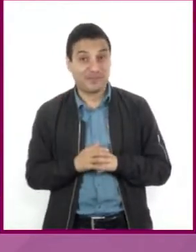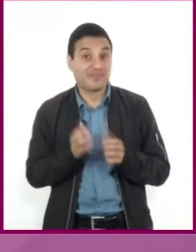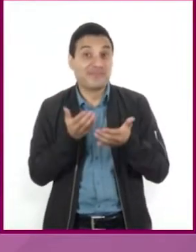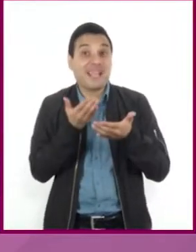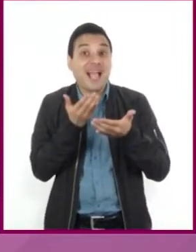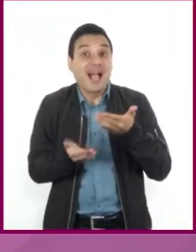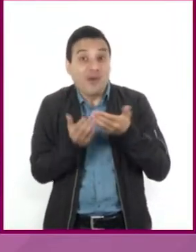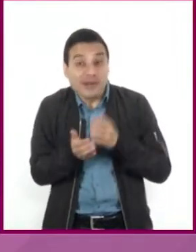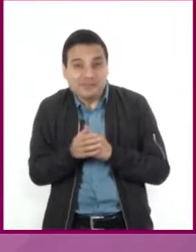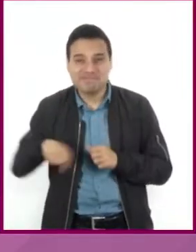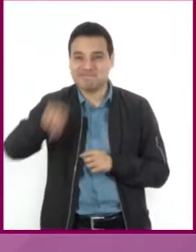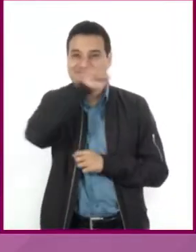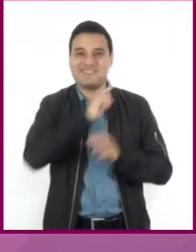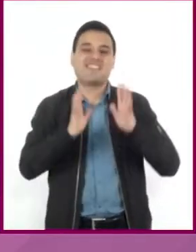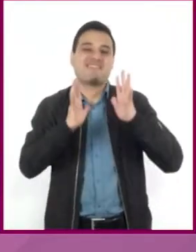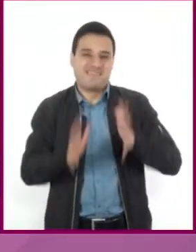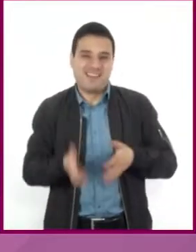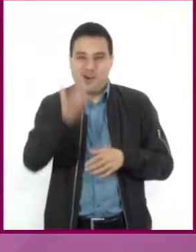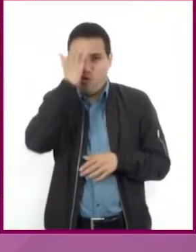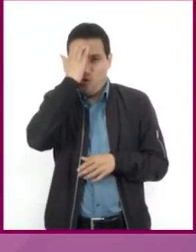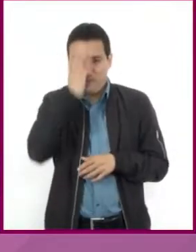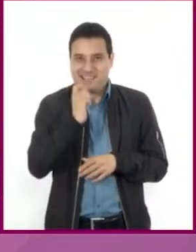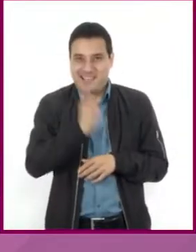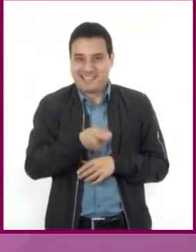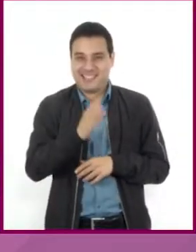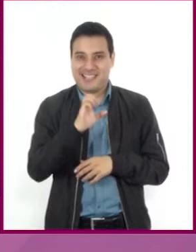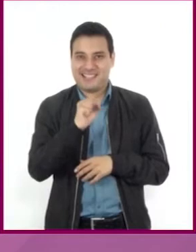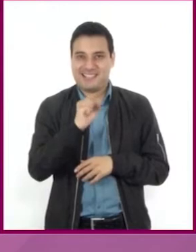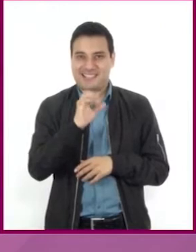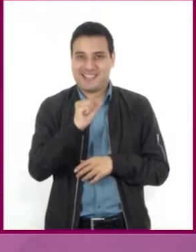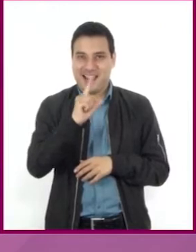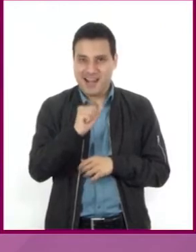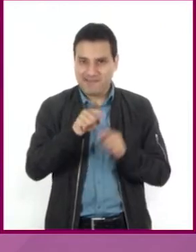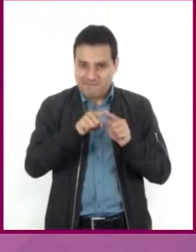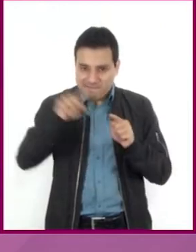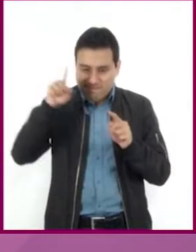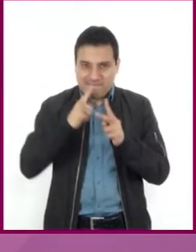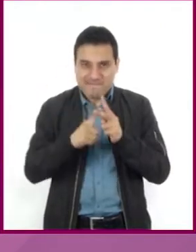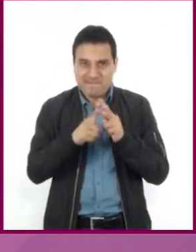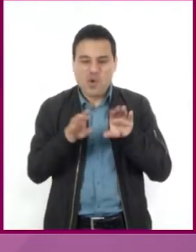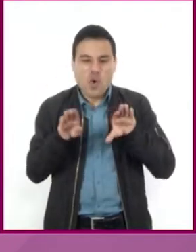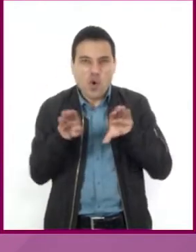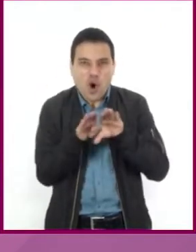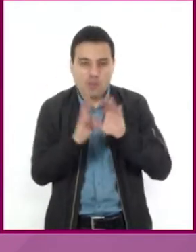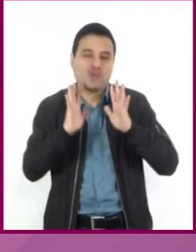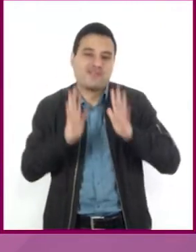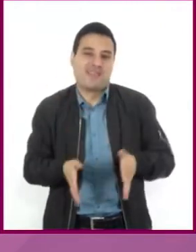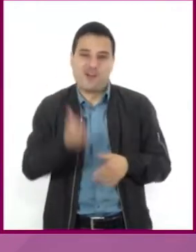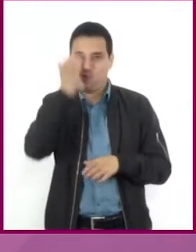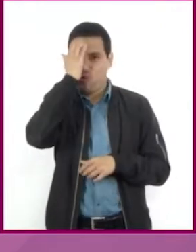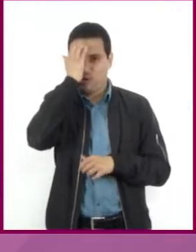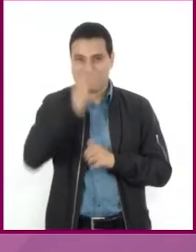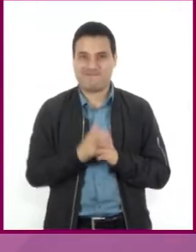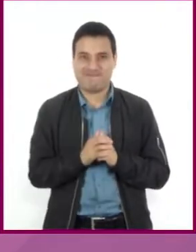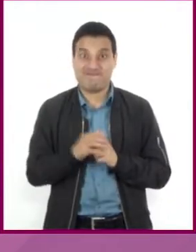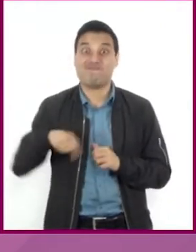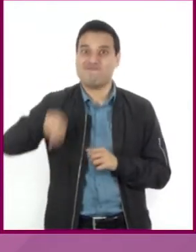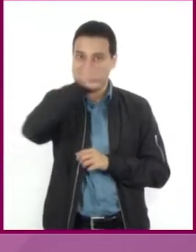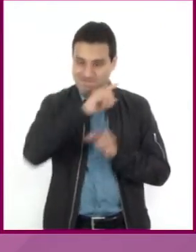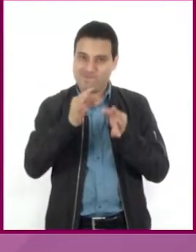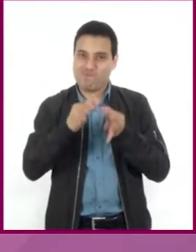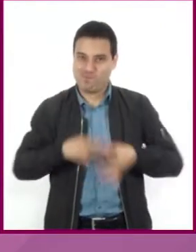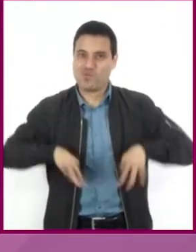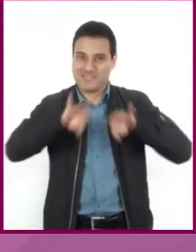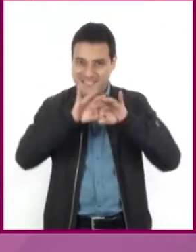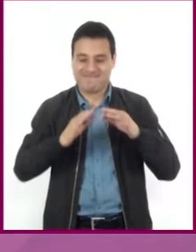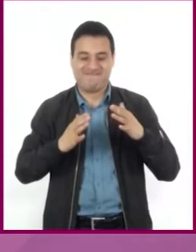Ya sabemos utilizar las escalas de los mapas y medir distancias. Distancias que vale mucho la pena recorrer.